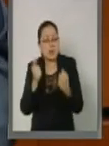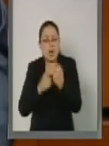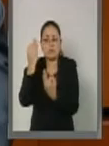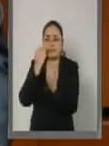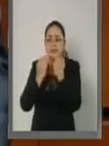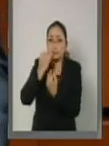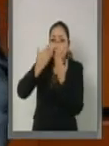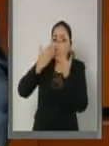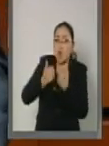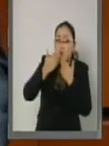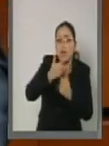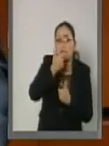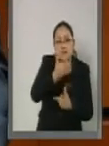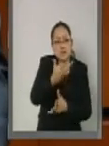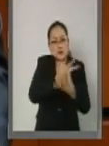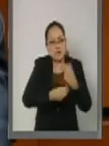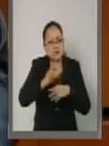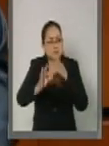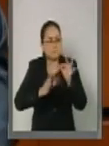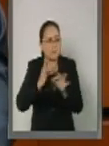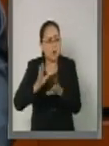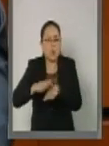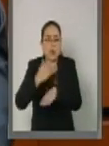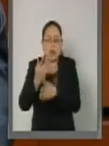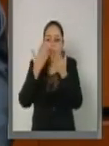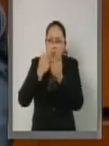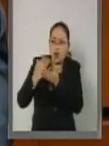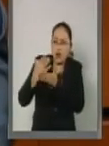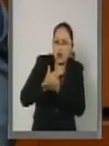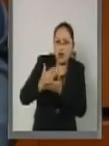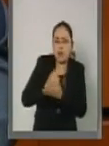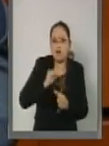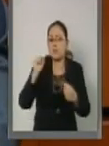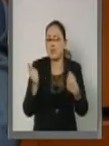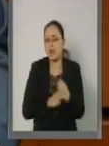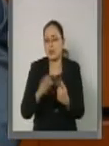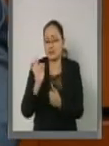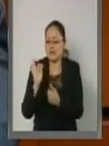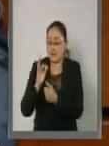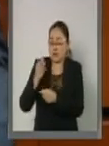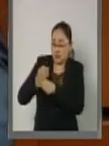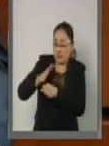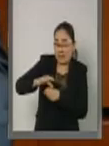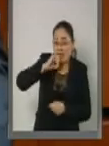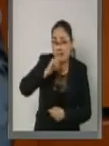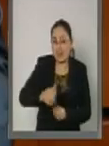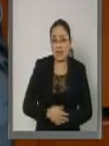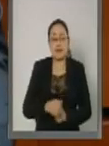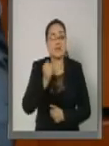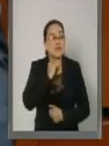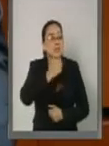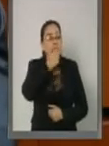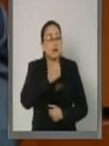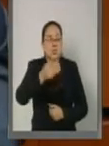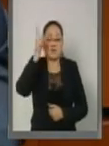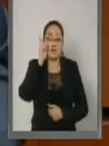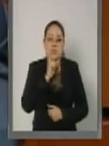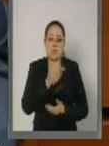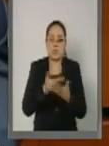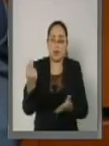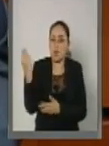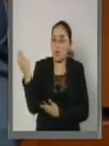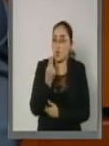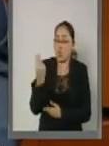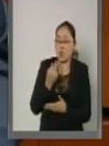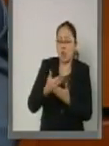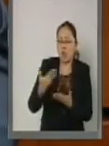apoyos para enfrentarlas, bien por falta de ingresos o porque los que tienen no les son suficientes. Senadoras y senadores, es urgente